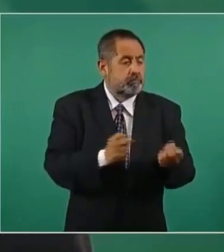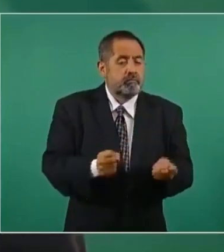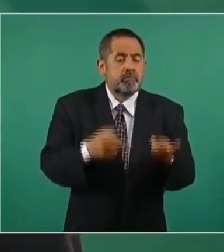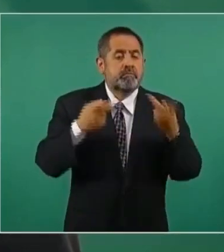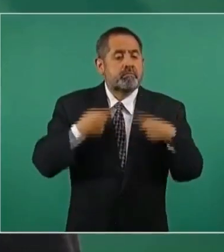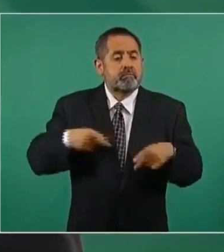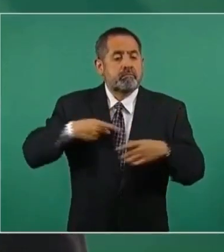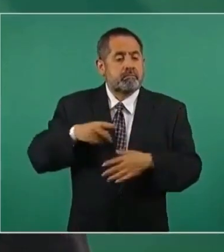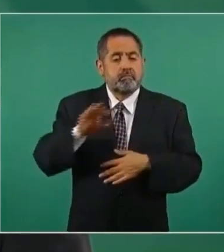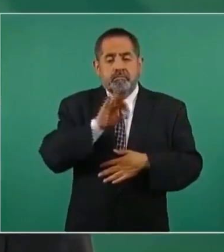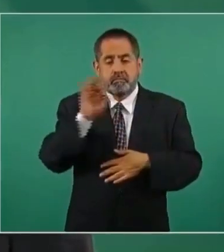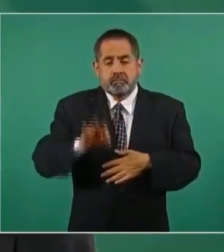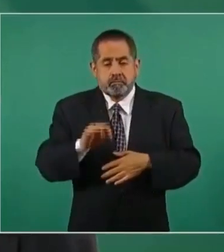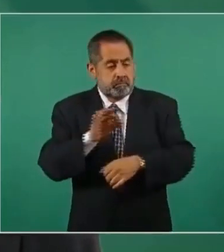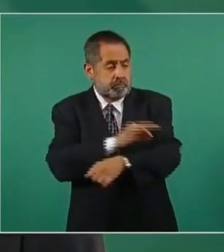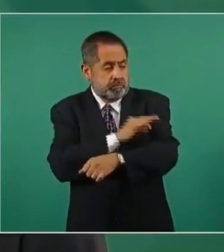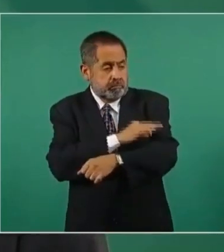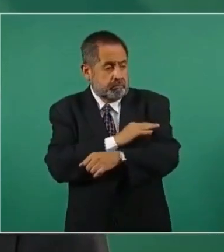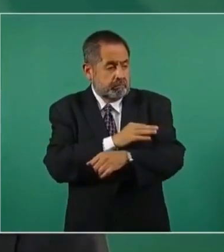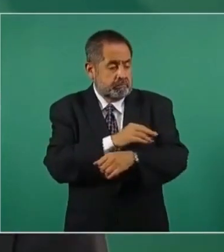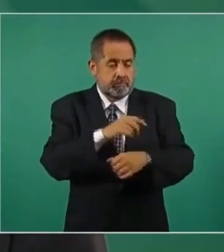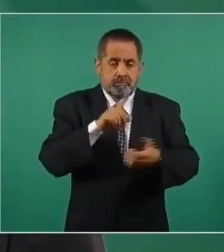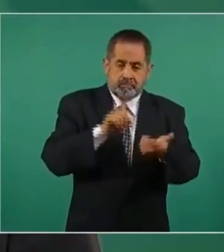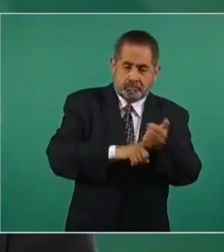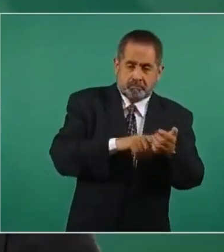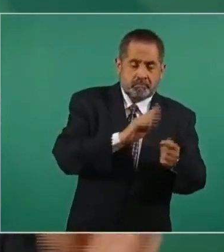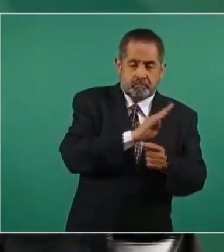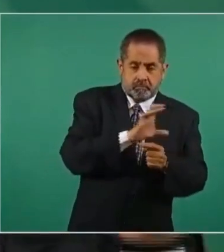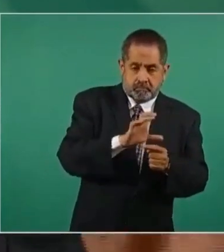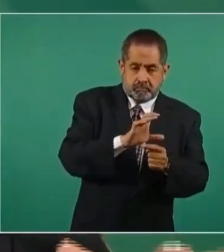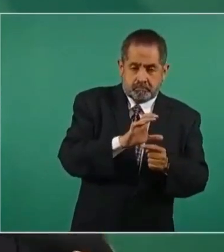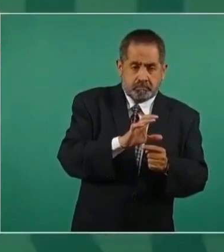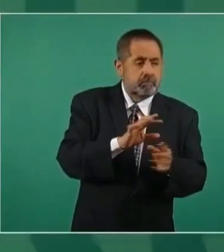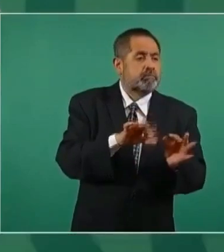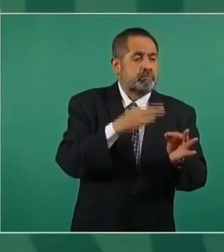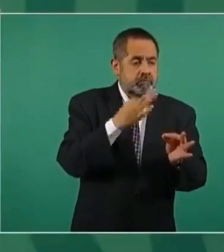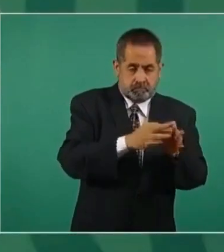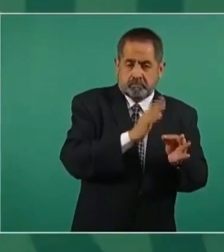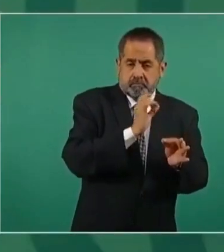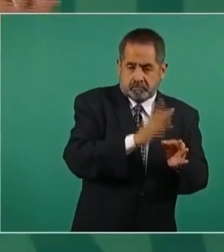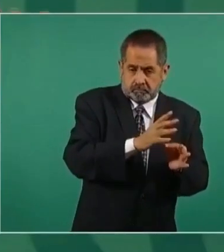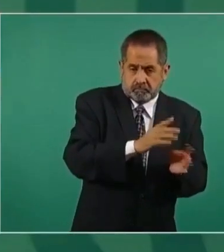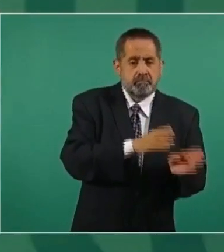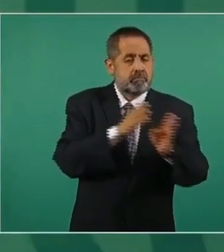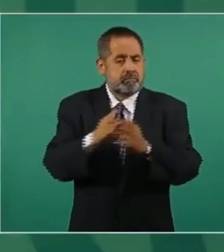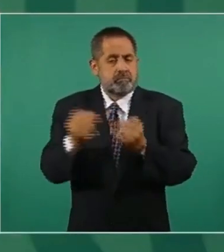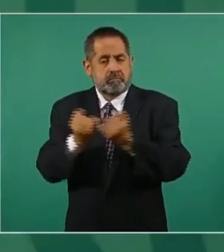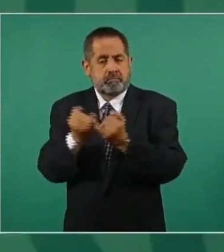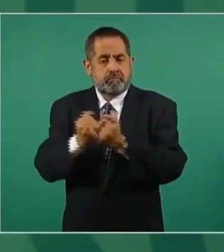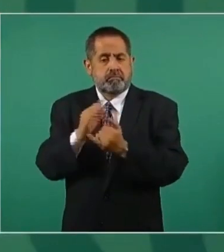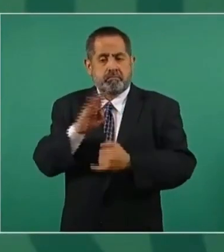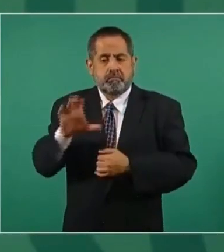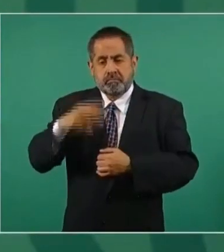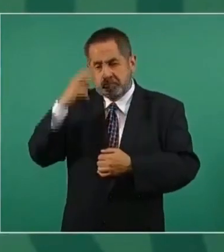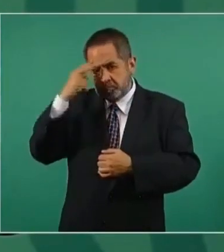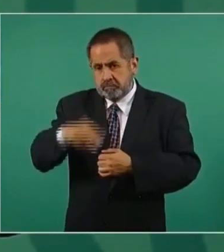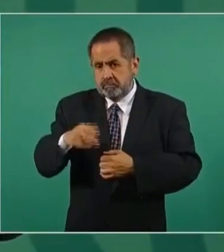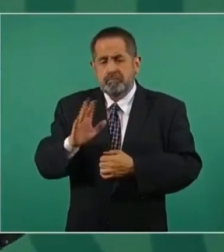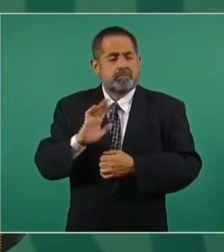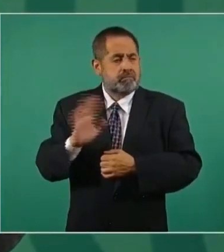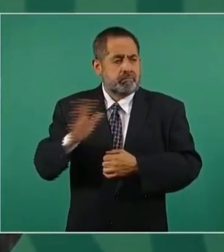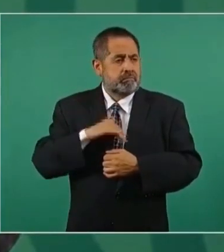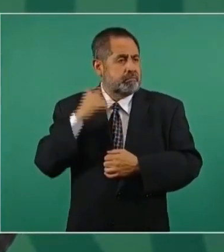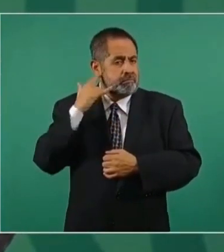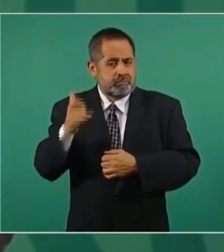de vacunados. Los California son los que tenemos ya en Baja California y lo mismo va